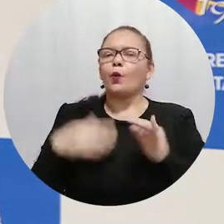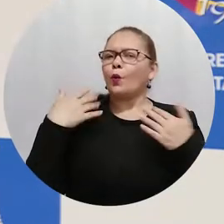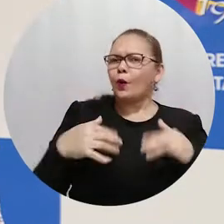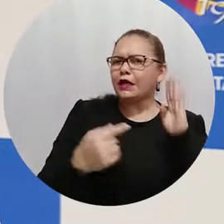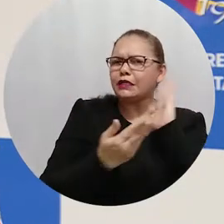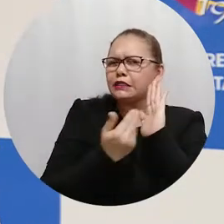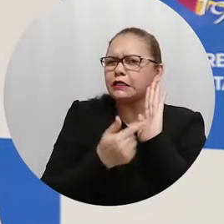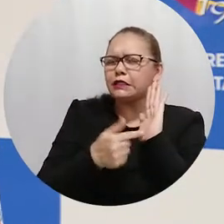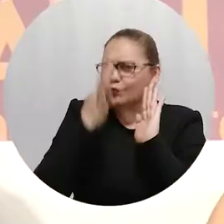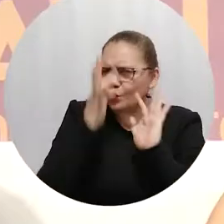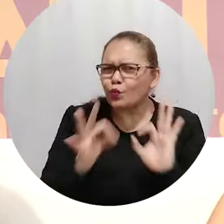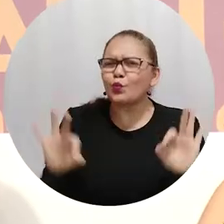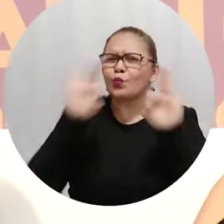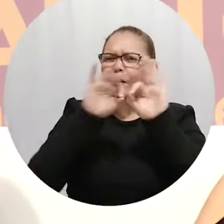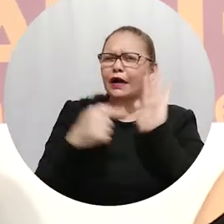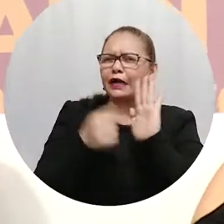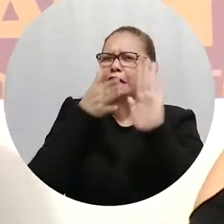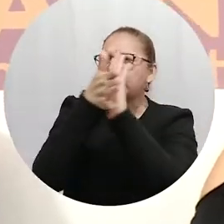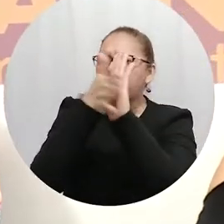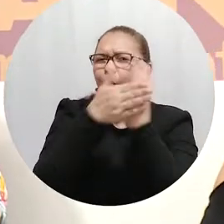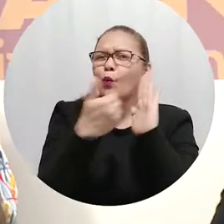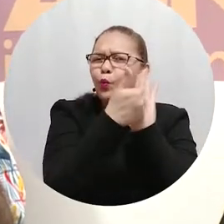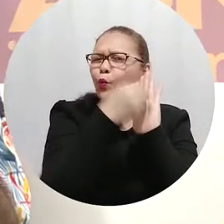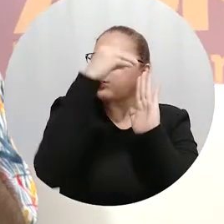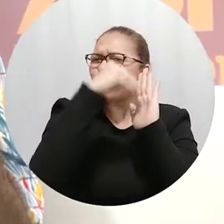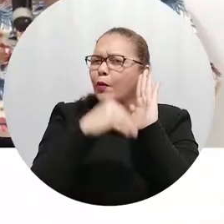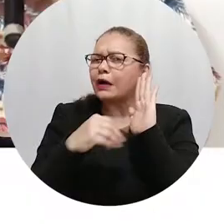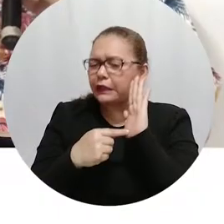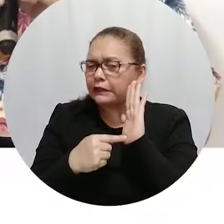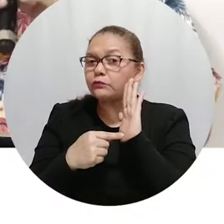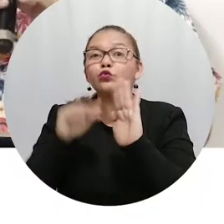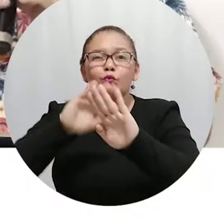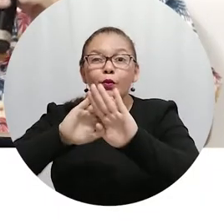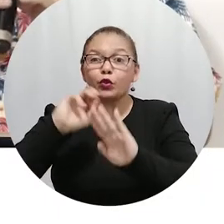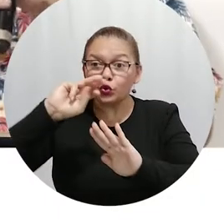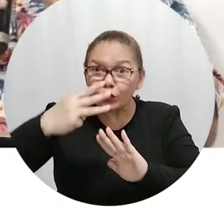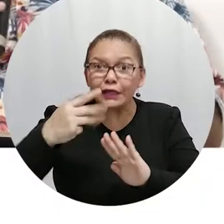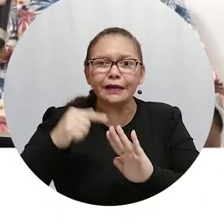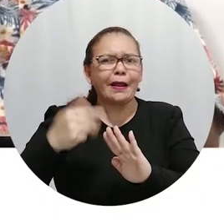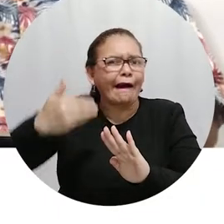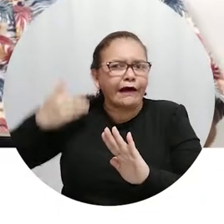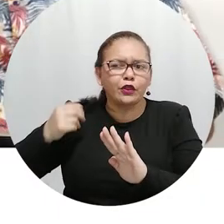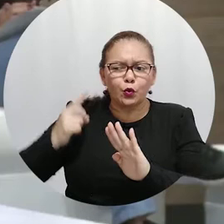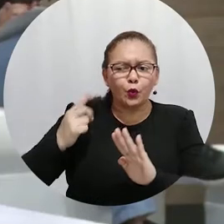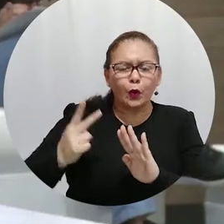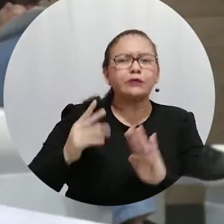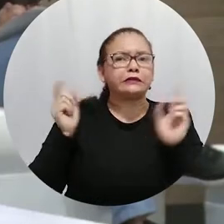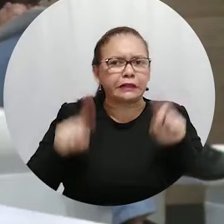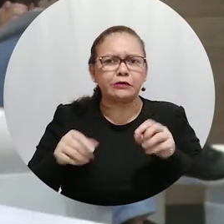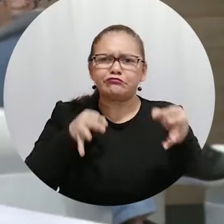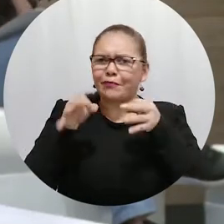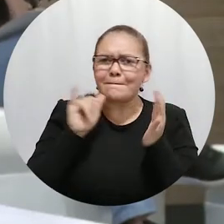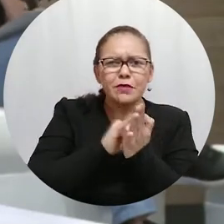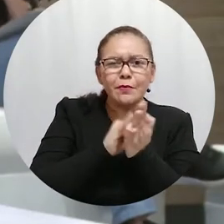contenido realmente impactante en el que hemos mantenido la estructura de las ediciones anteriores,